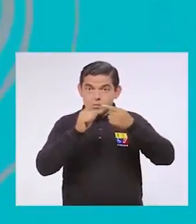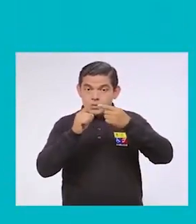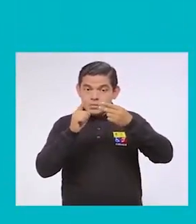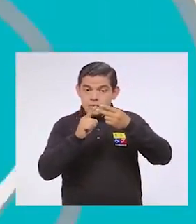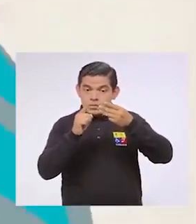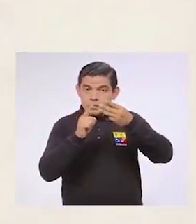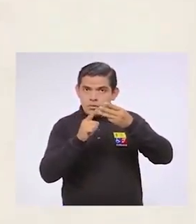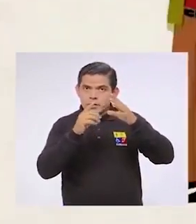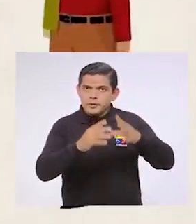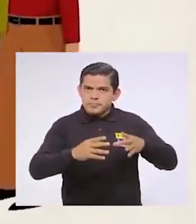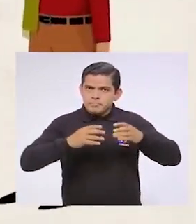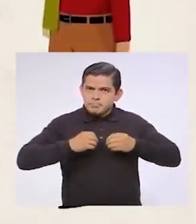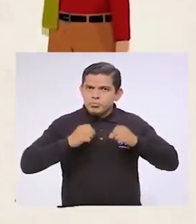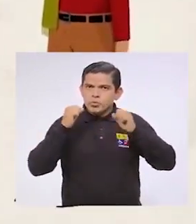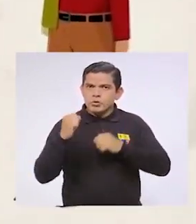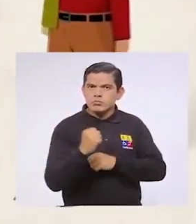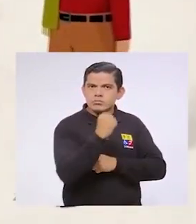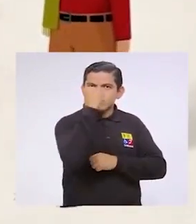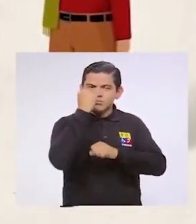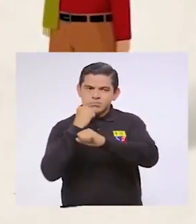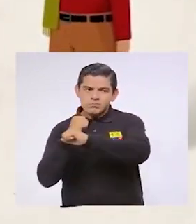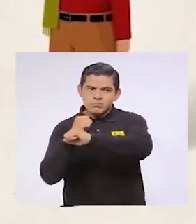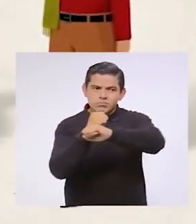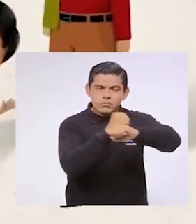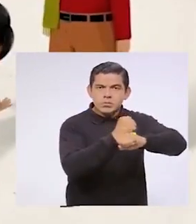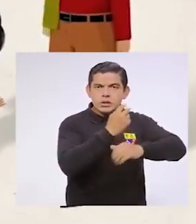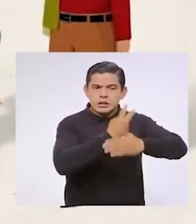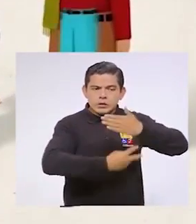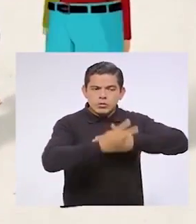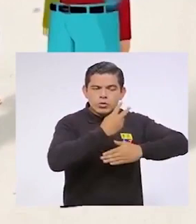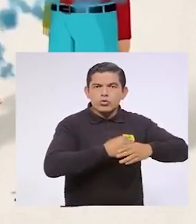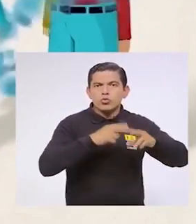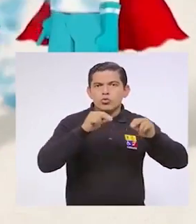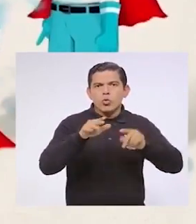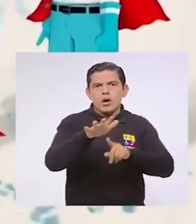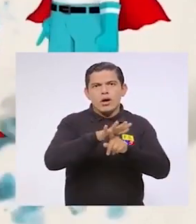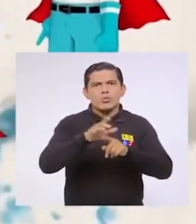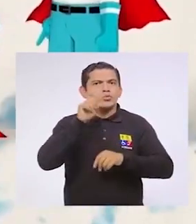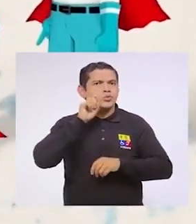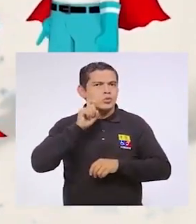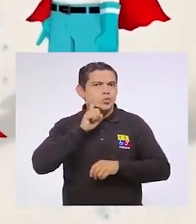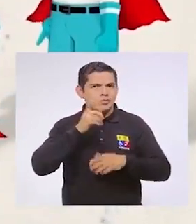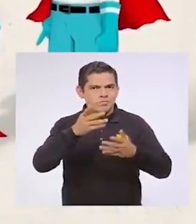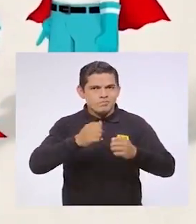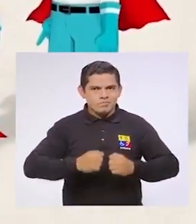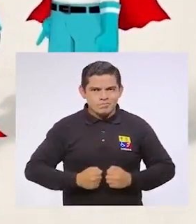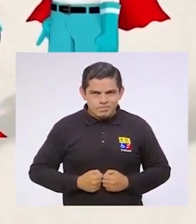Sigue estas super reglas y conviértete en el super héroe de tus hijos para protegerlos del abuso sexual.